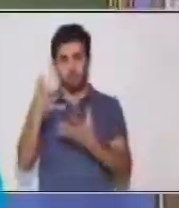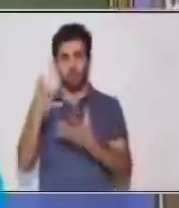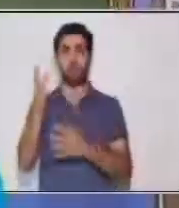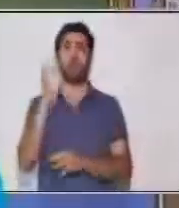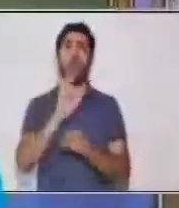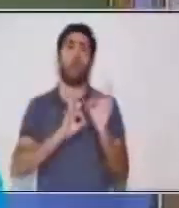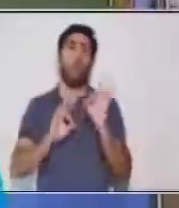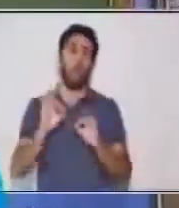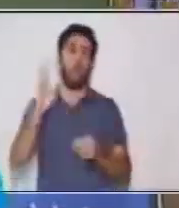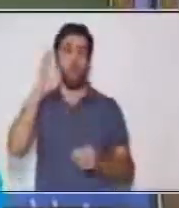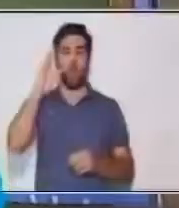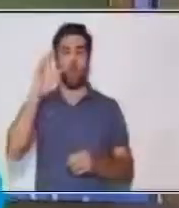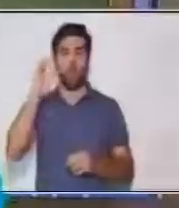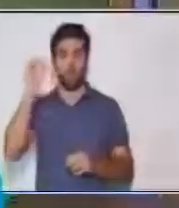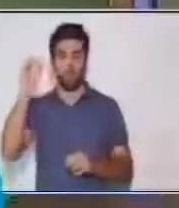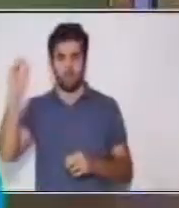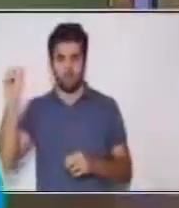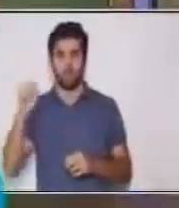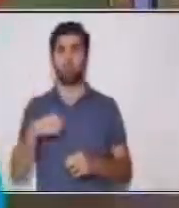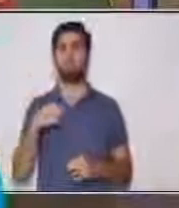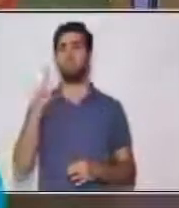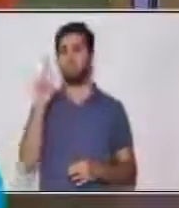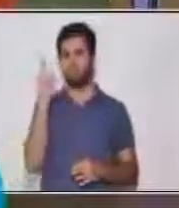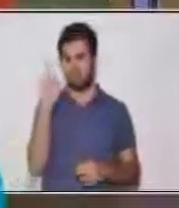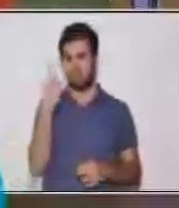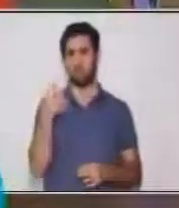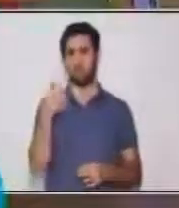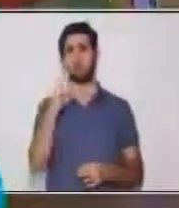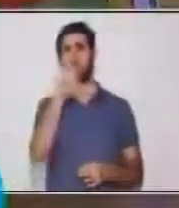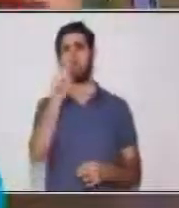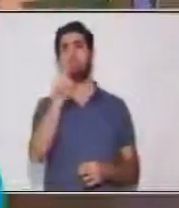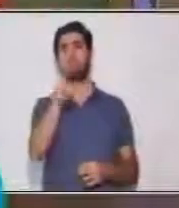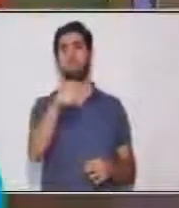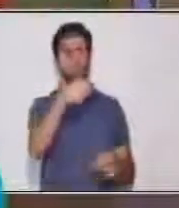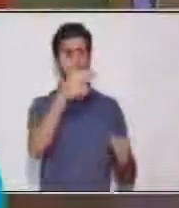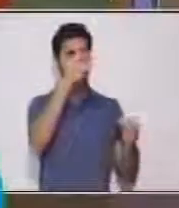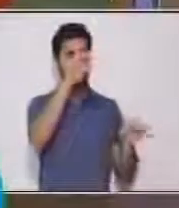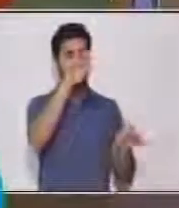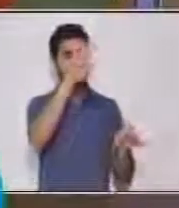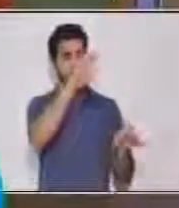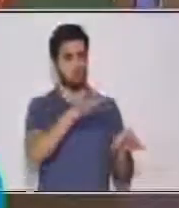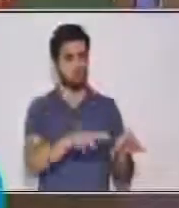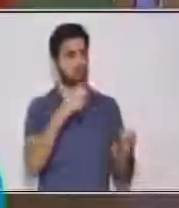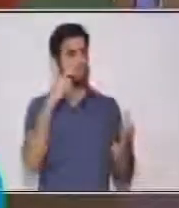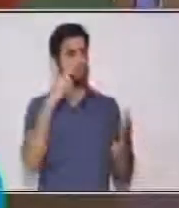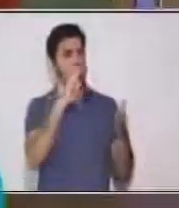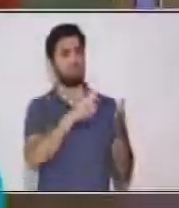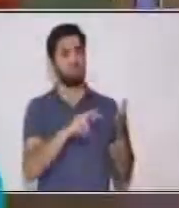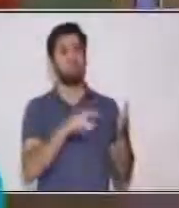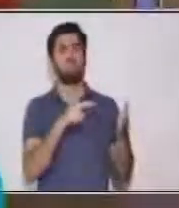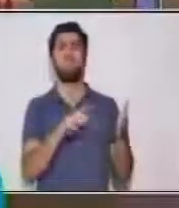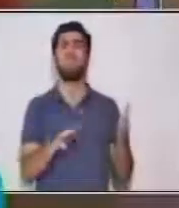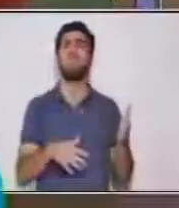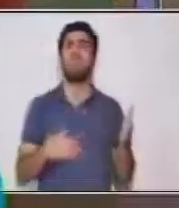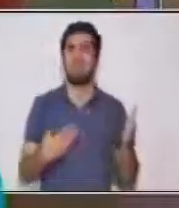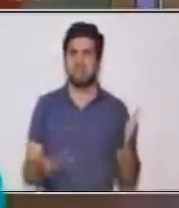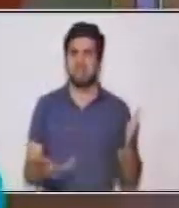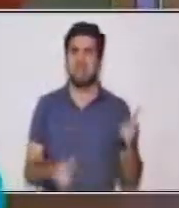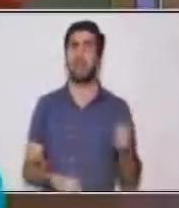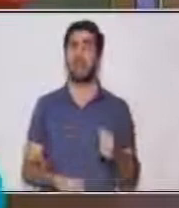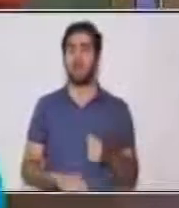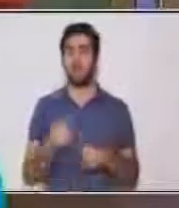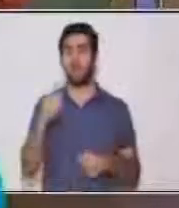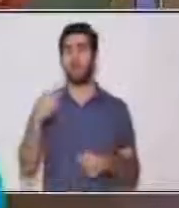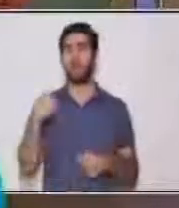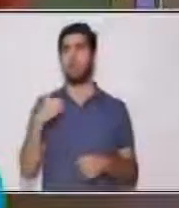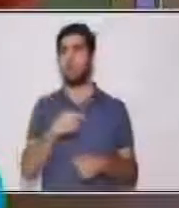lugar, niños y niñas, ¿qué es un texto informativo? A lo largo de nuestra vida escolar vamos a tener que investigar